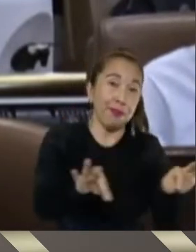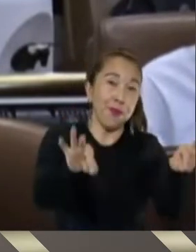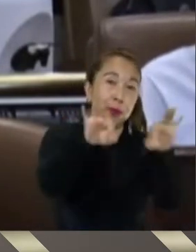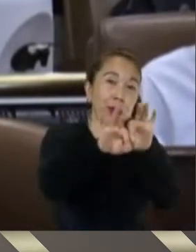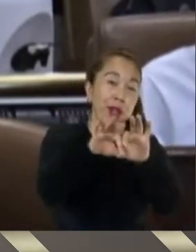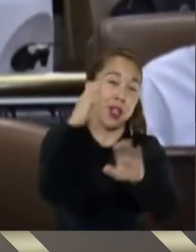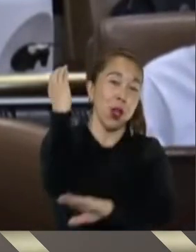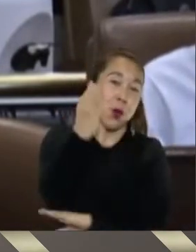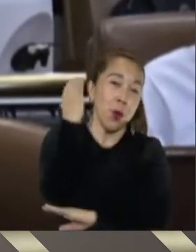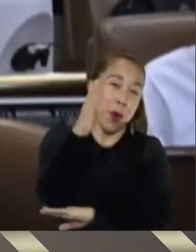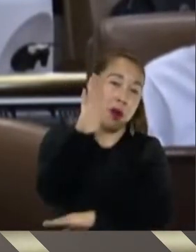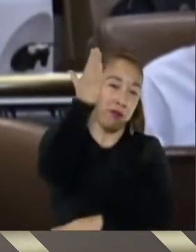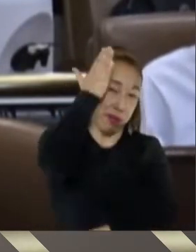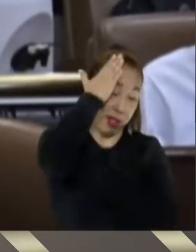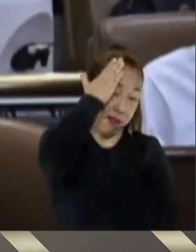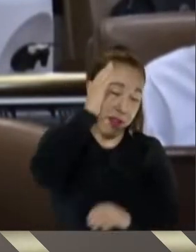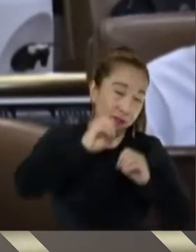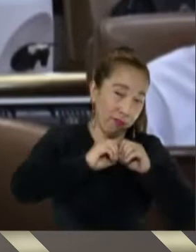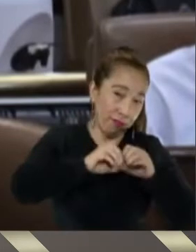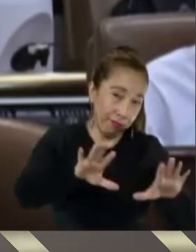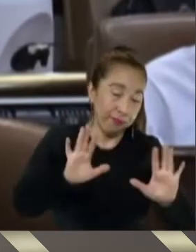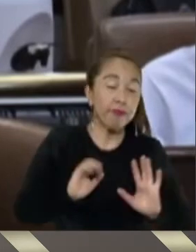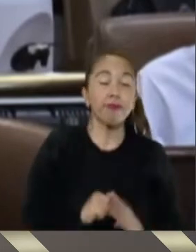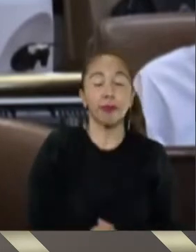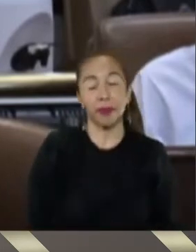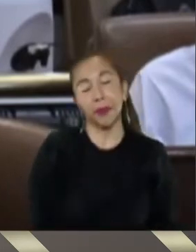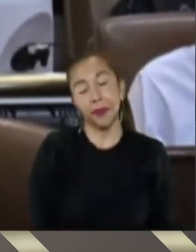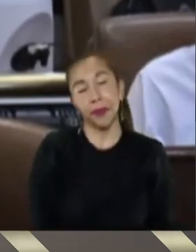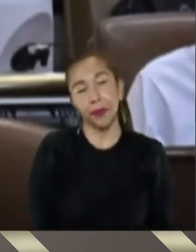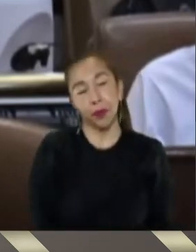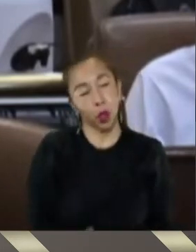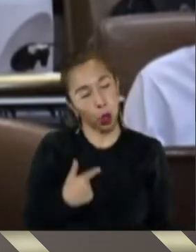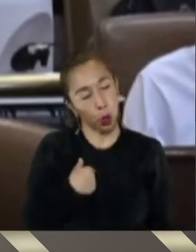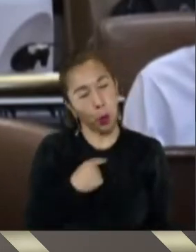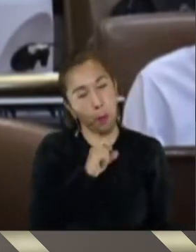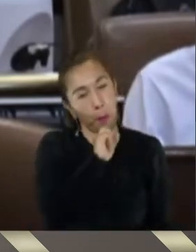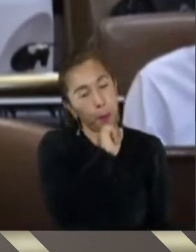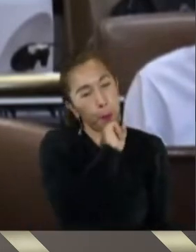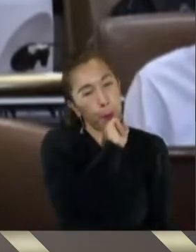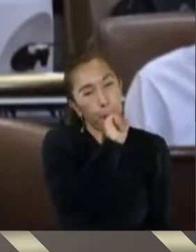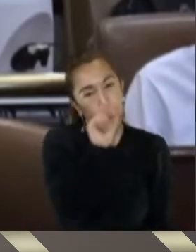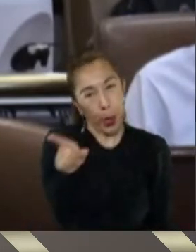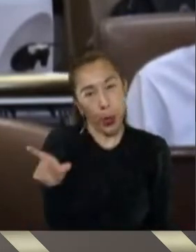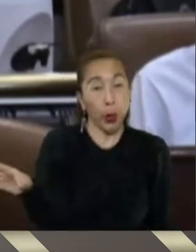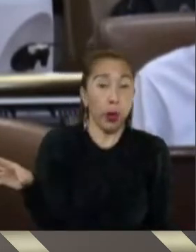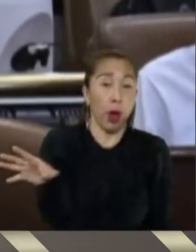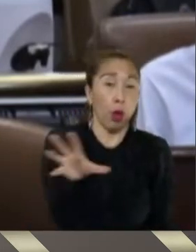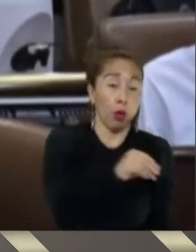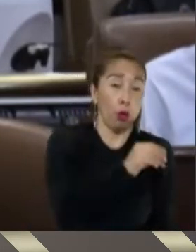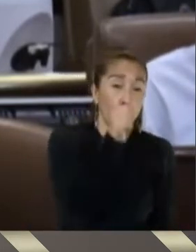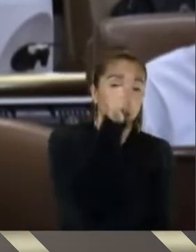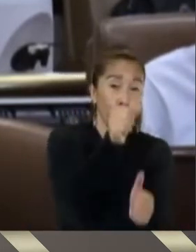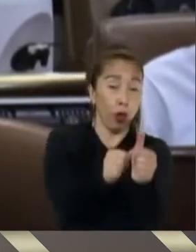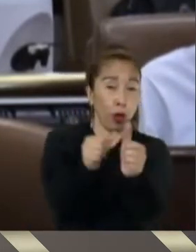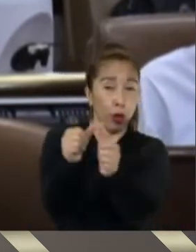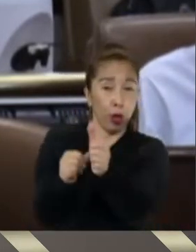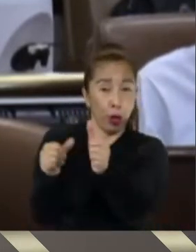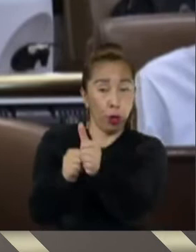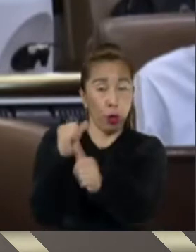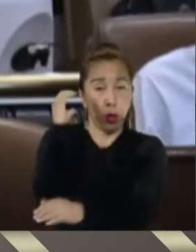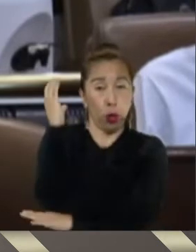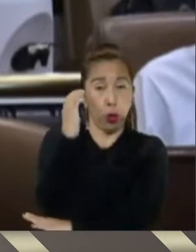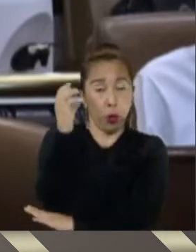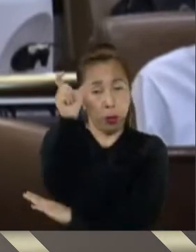yo le pregunto a todos ya cada uno de los colombianos que votaron por iván duque